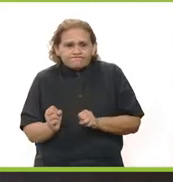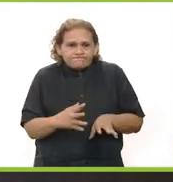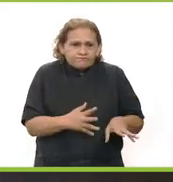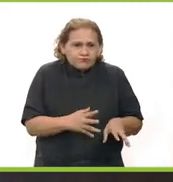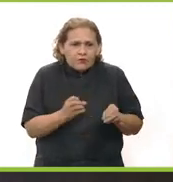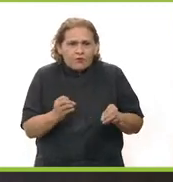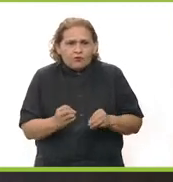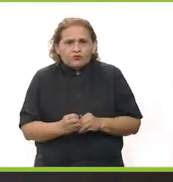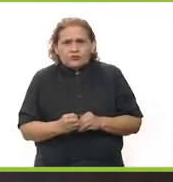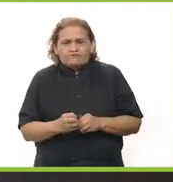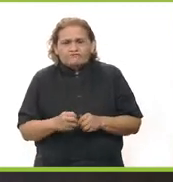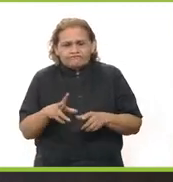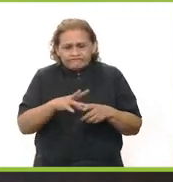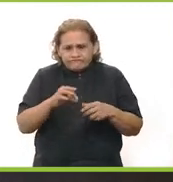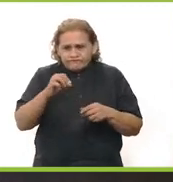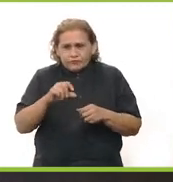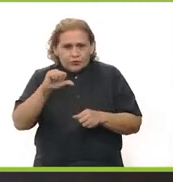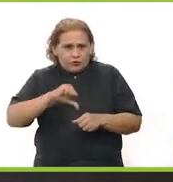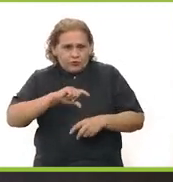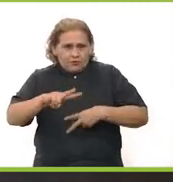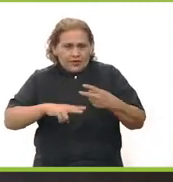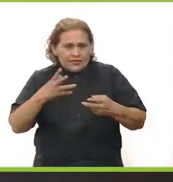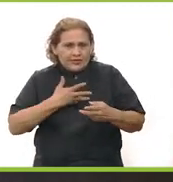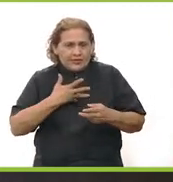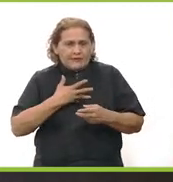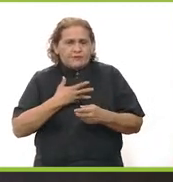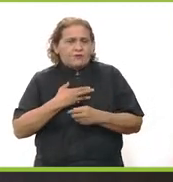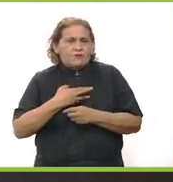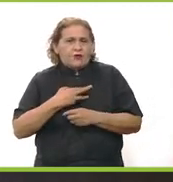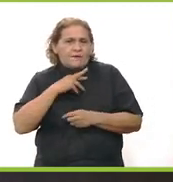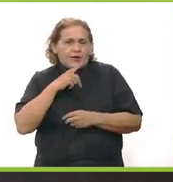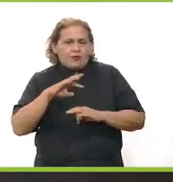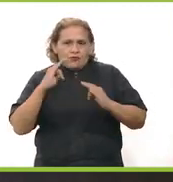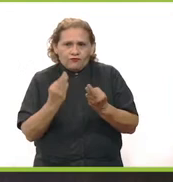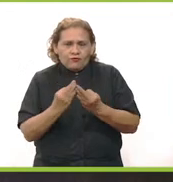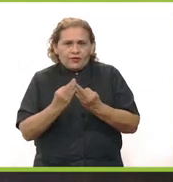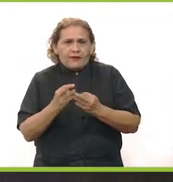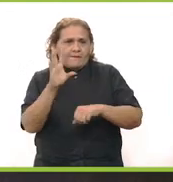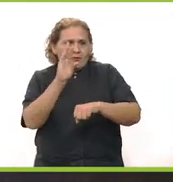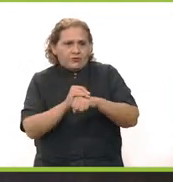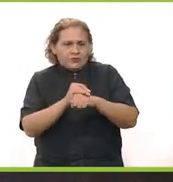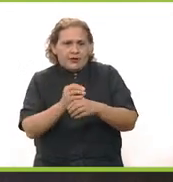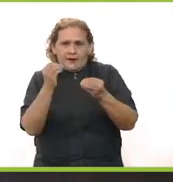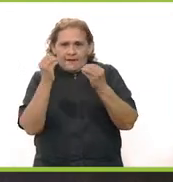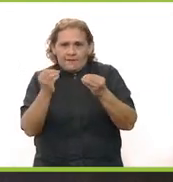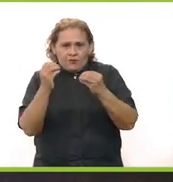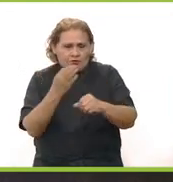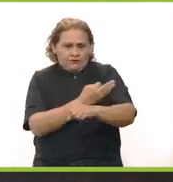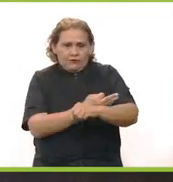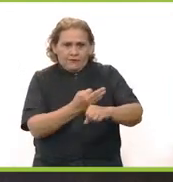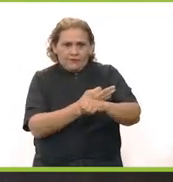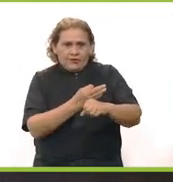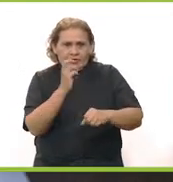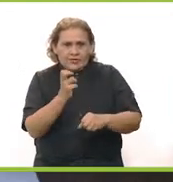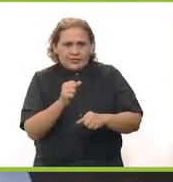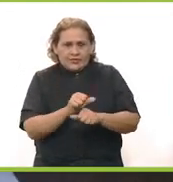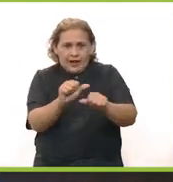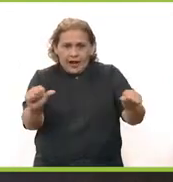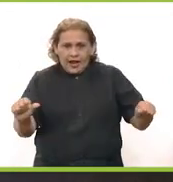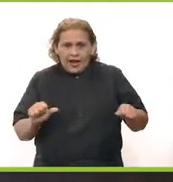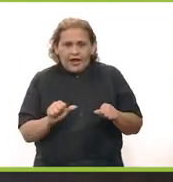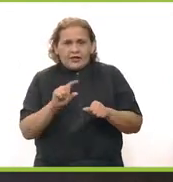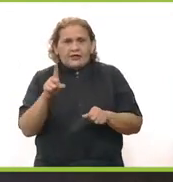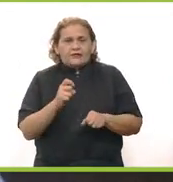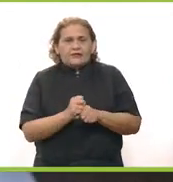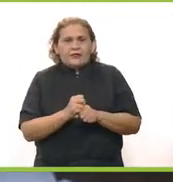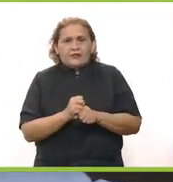prácticamente abandonada con mucha maleza, es una zona que hoy va a tener una mucho mejor dinámica y que va a permitir a las miles y miles de familias